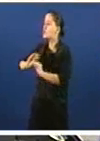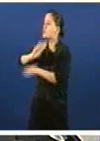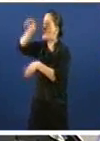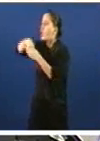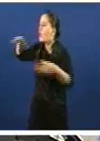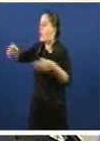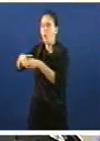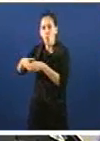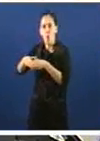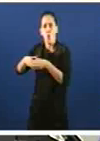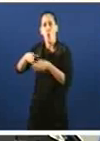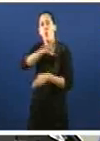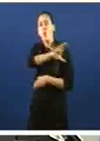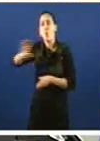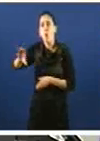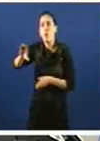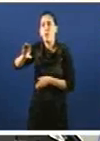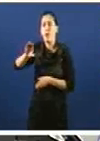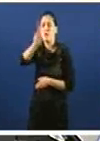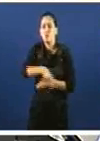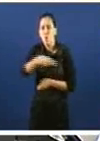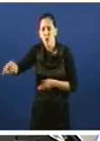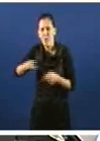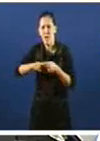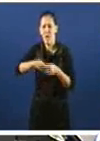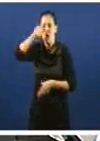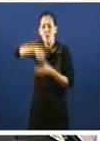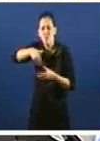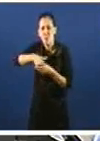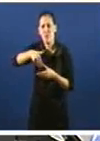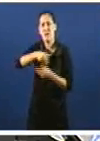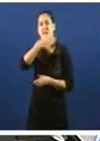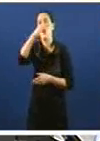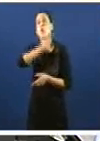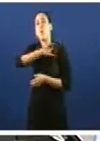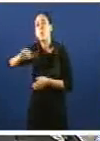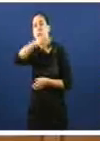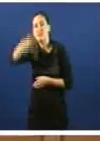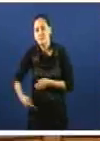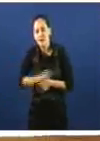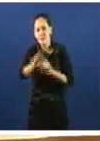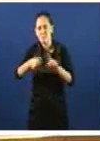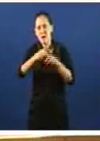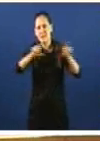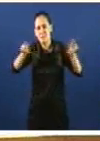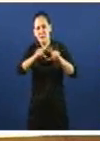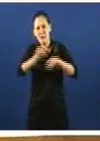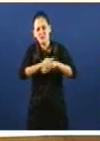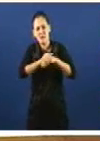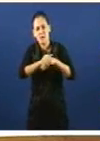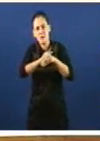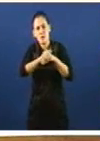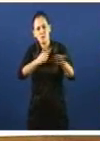Suiza, as libretas B e sobres negros a manchea de altos cargos do PP e empresarios amigos declarándonos